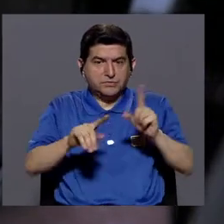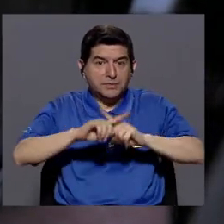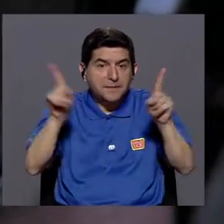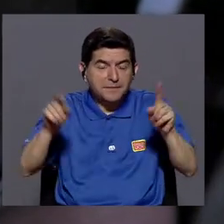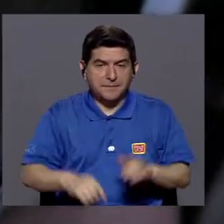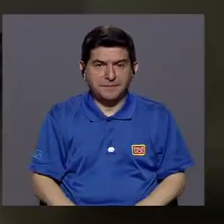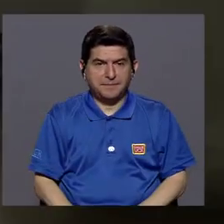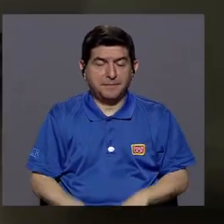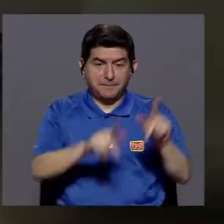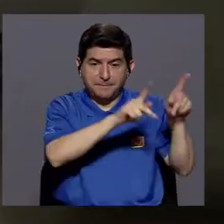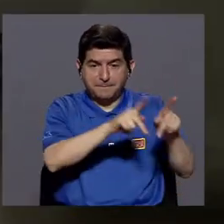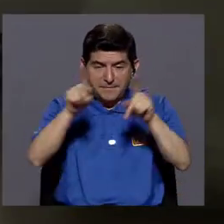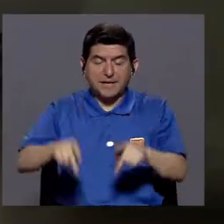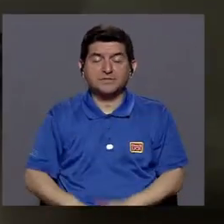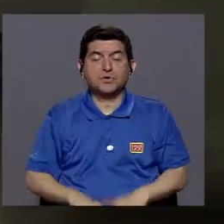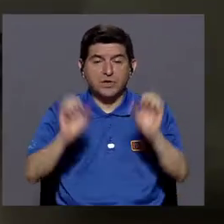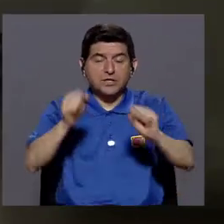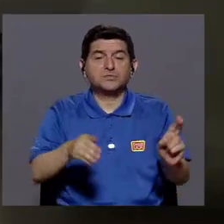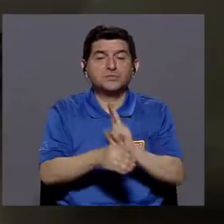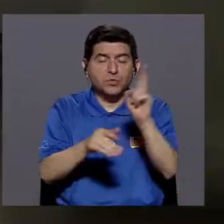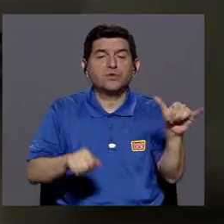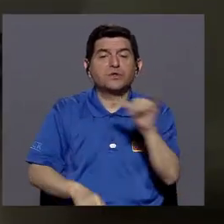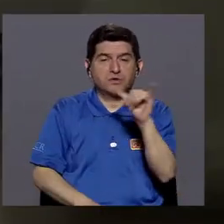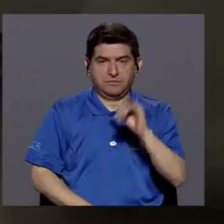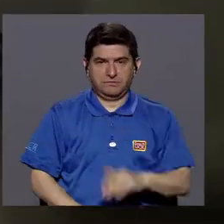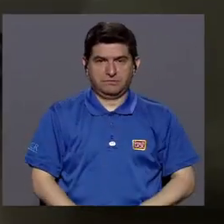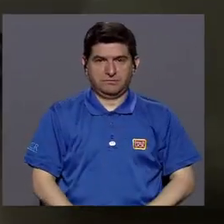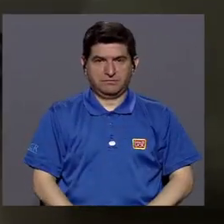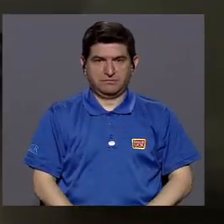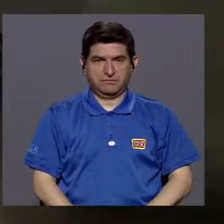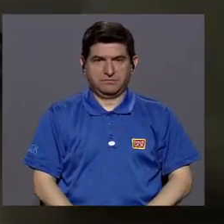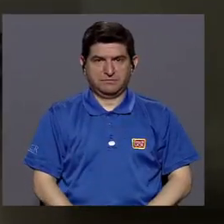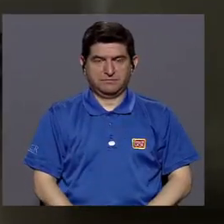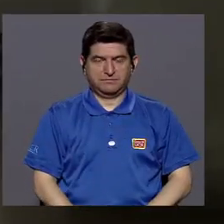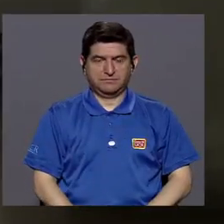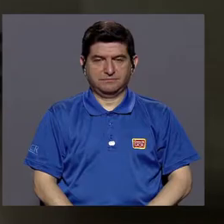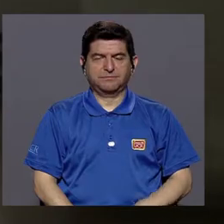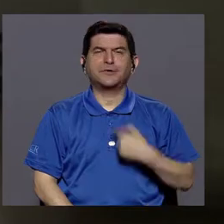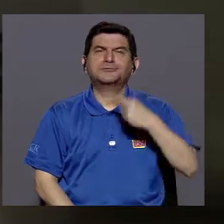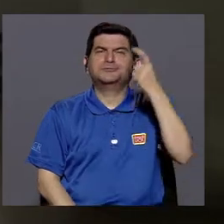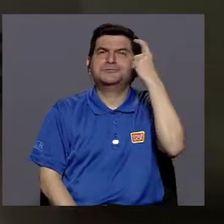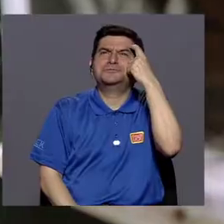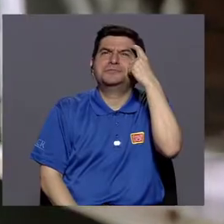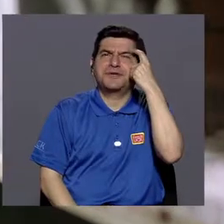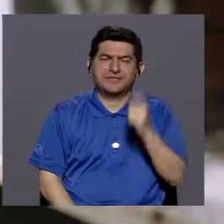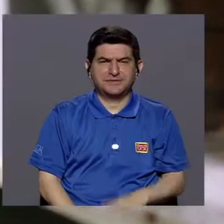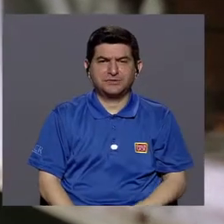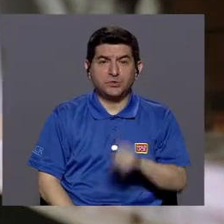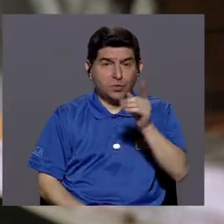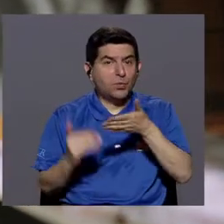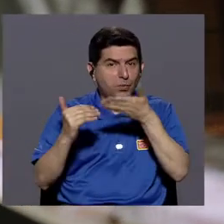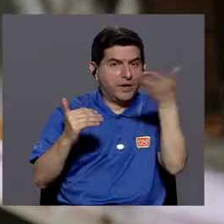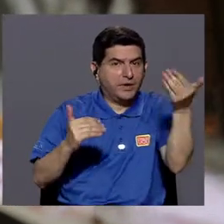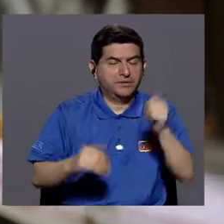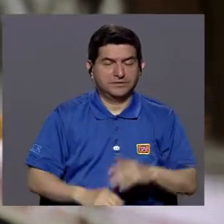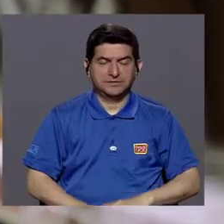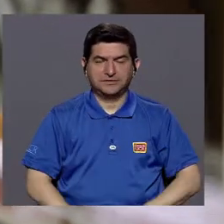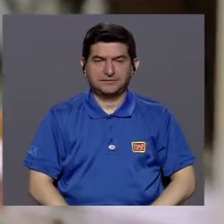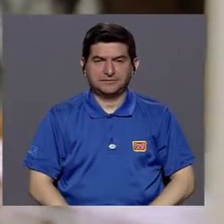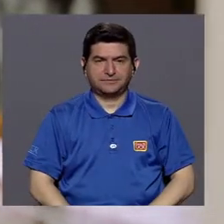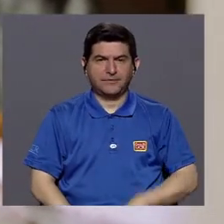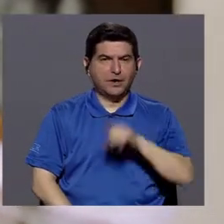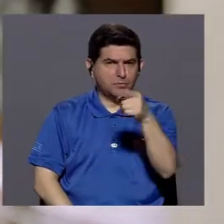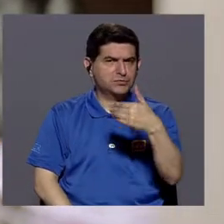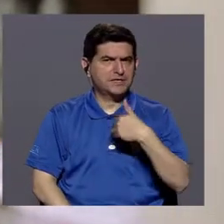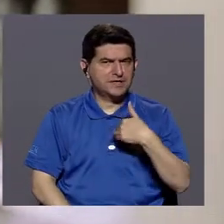están hechas para que el público pueda consultarlas además, ¿verdad? Y yo siempre pienso una cosa, que cuando